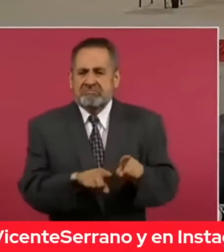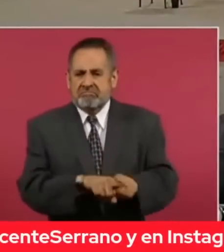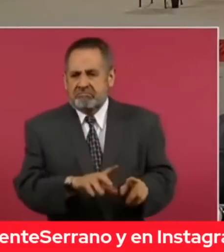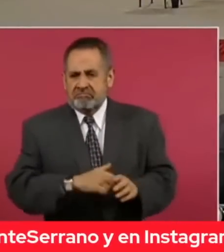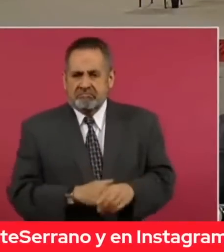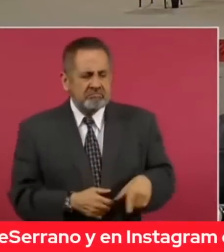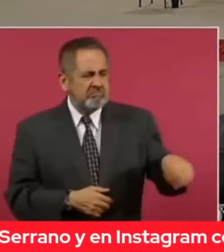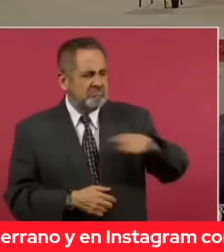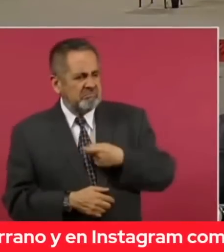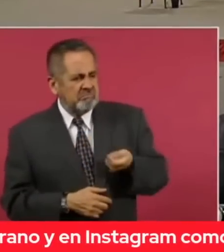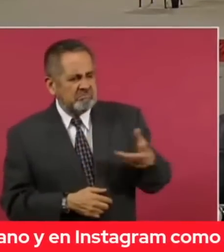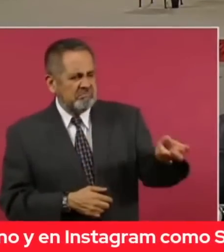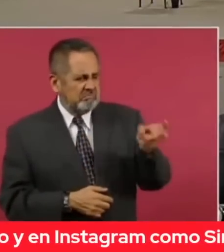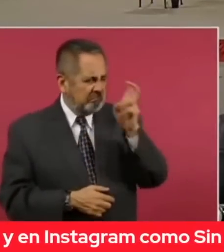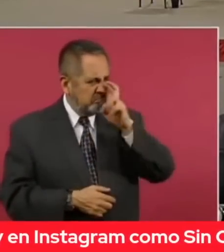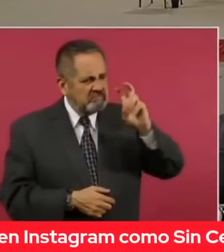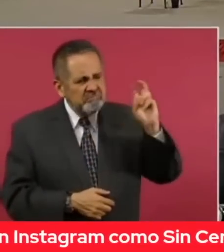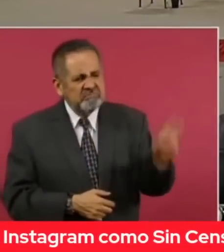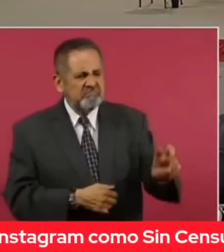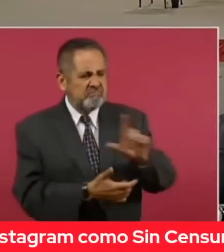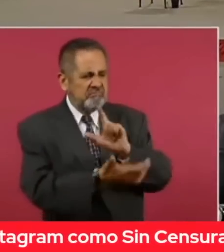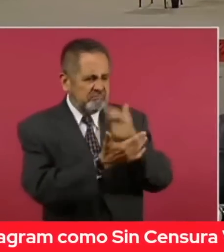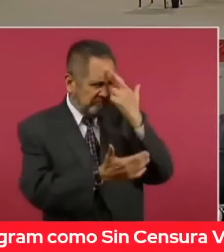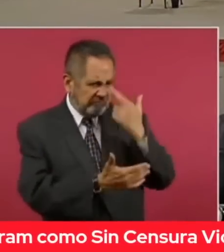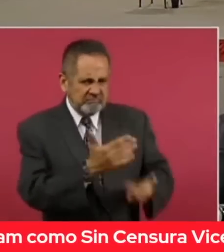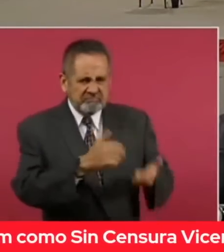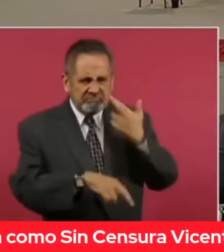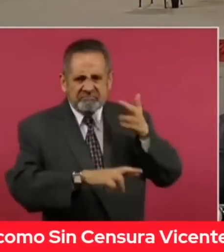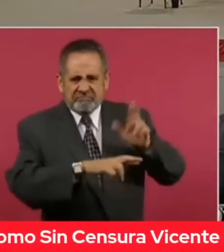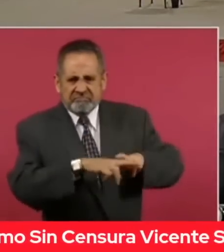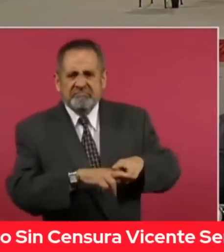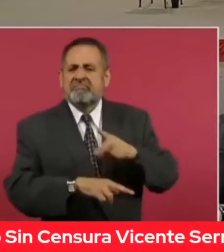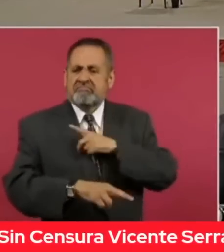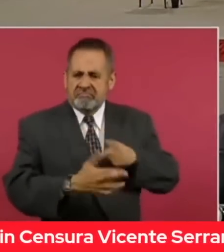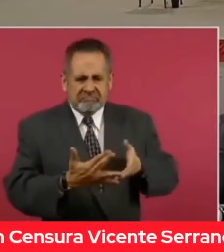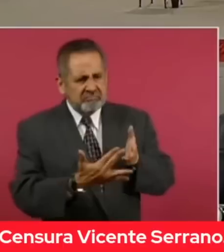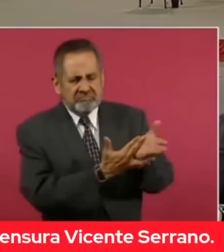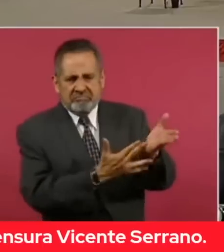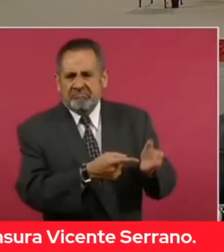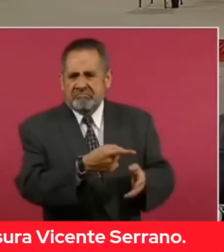Son los niños delincuentes y hay que intervenir.